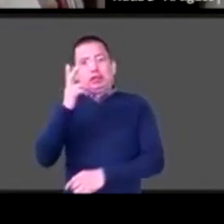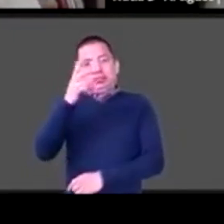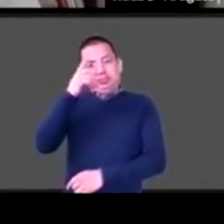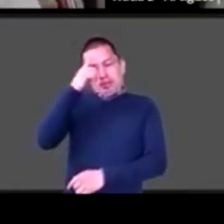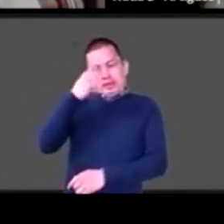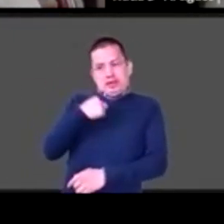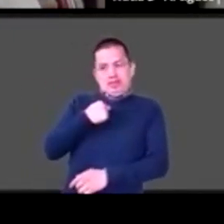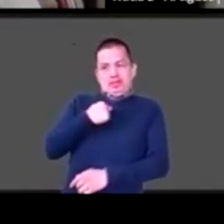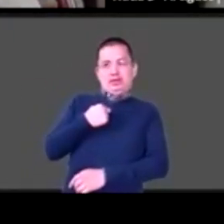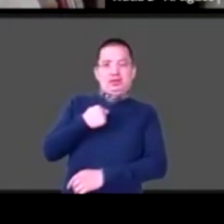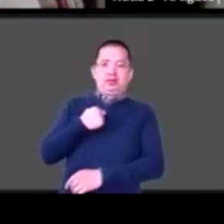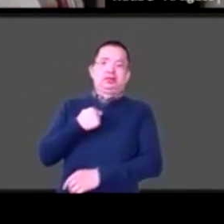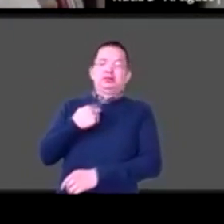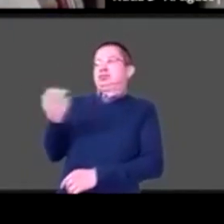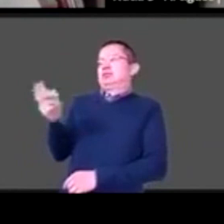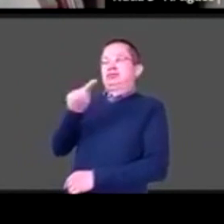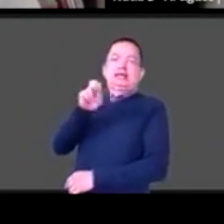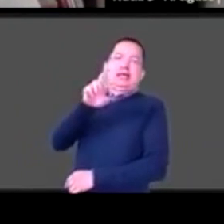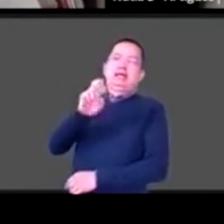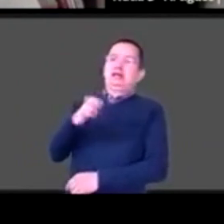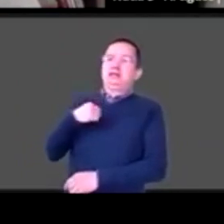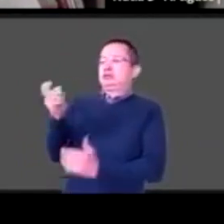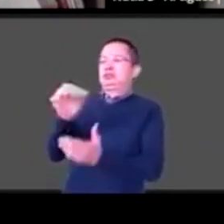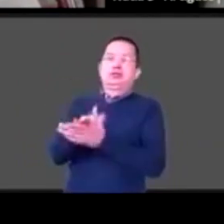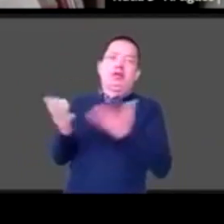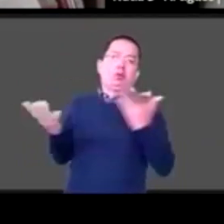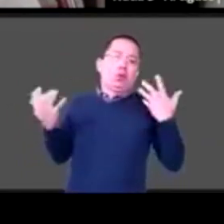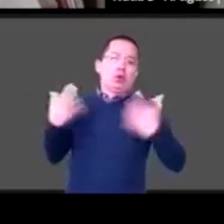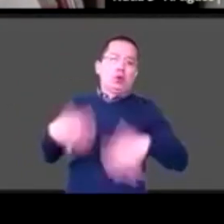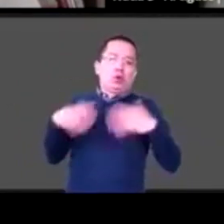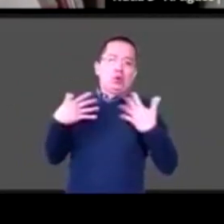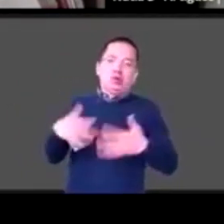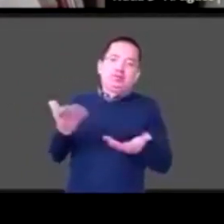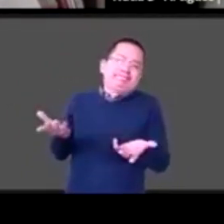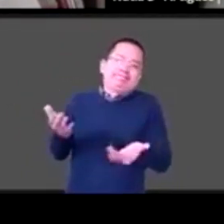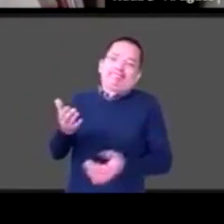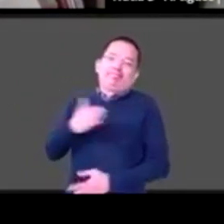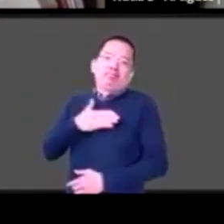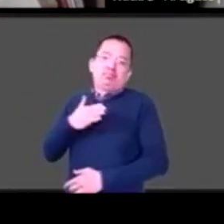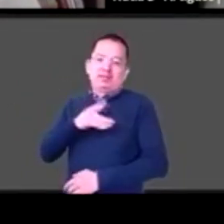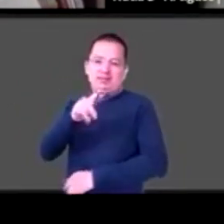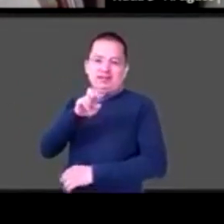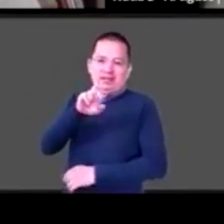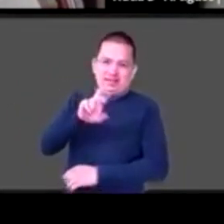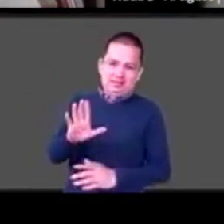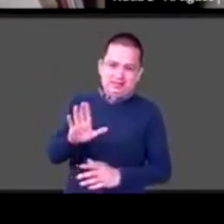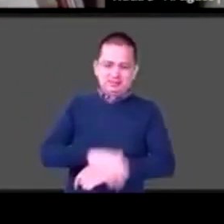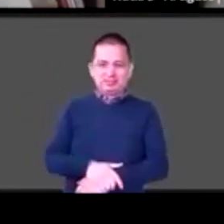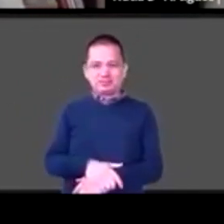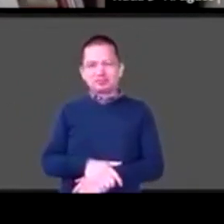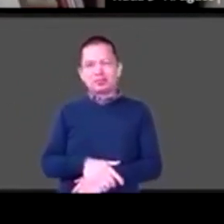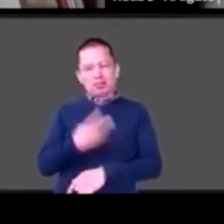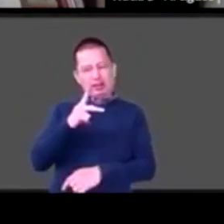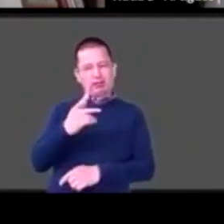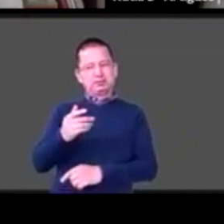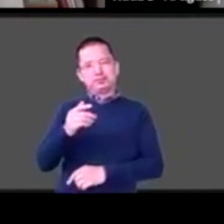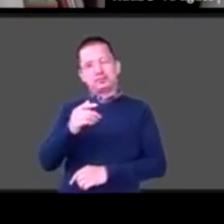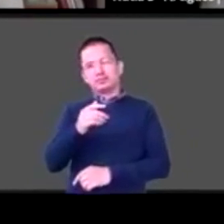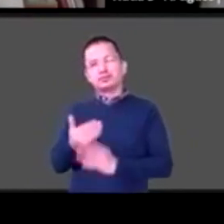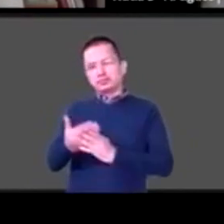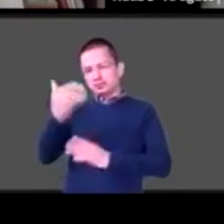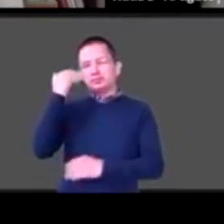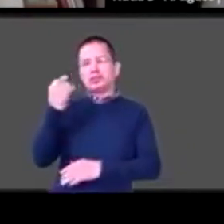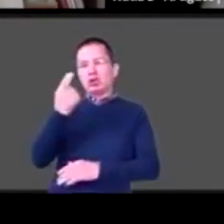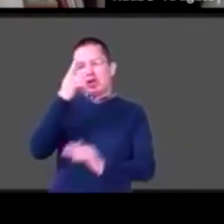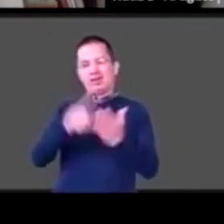eso es mi Tere que les puedo decir pero el otro día me dijo una cosa sobre todo al principio de esta